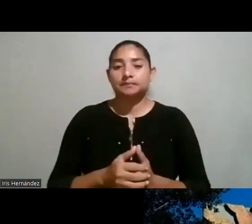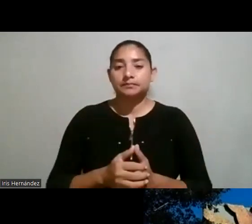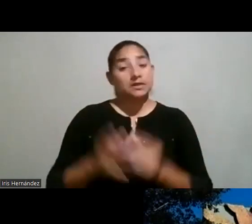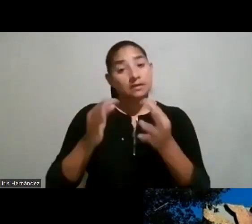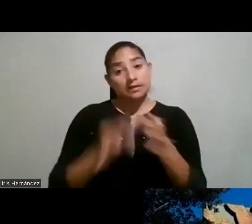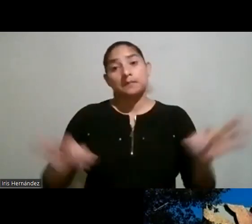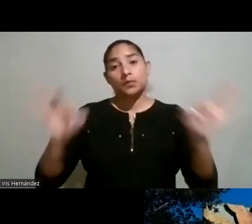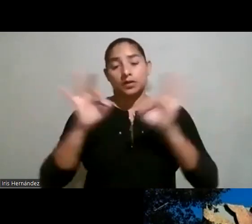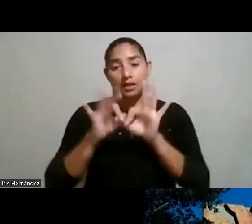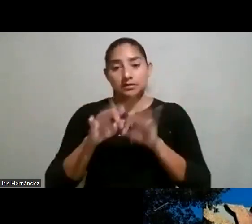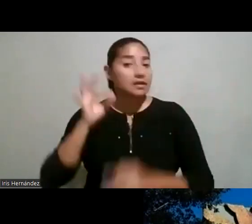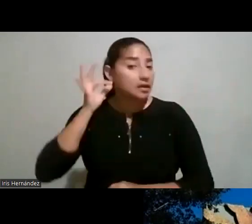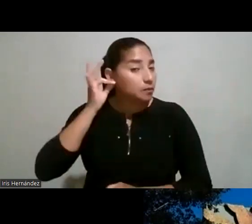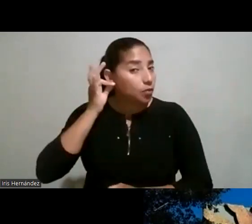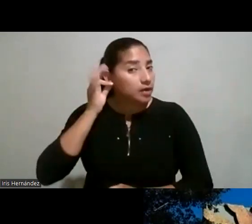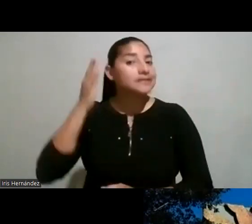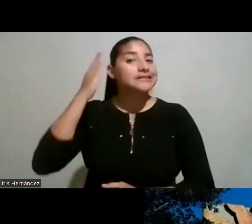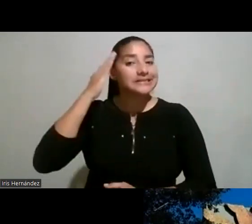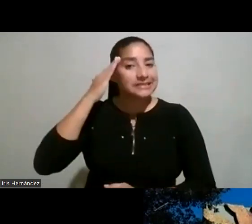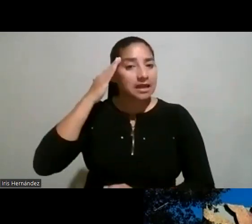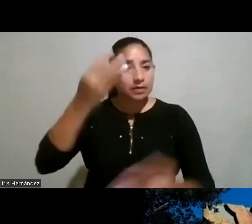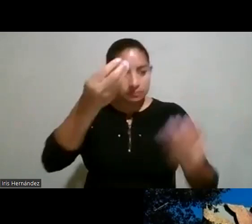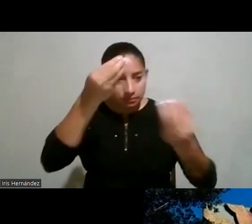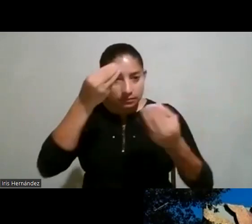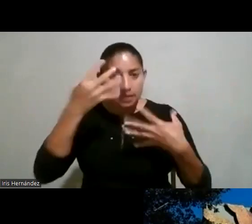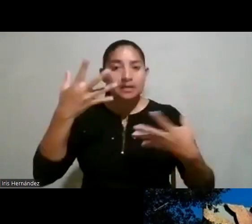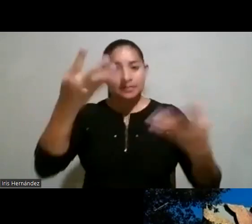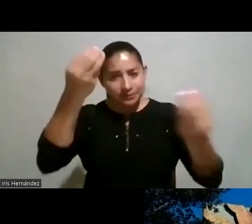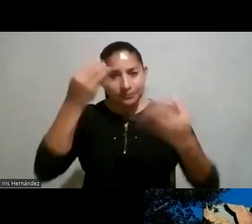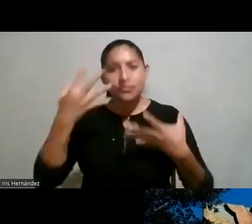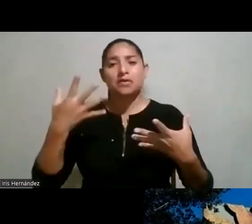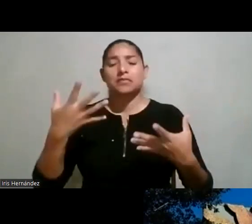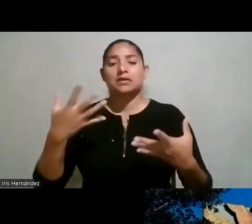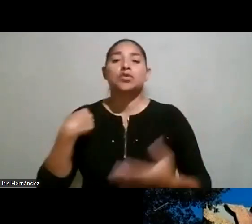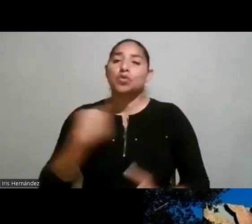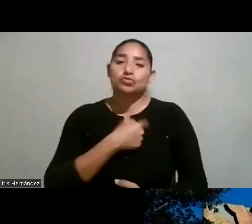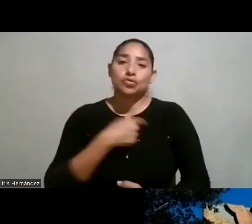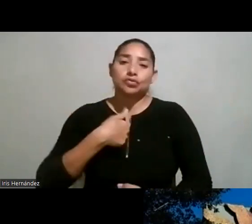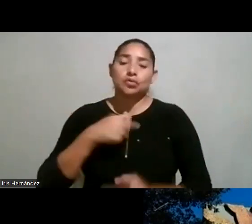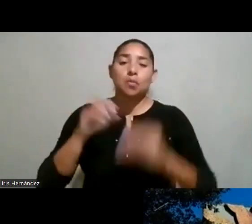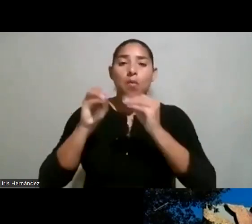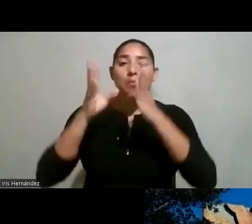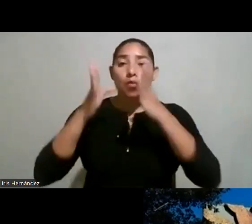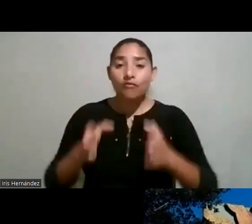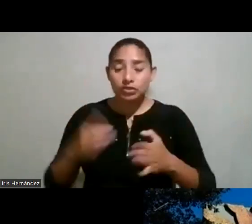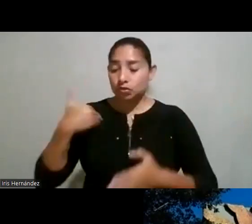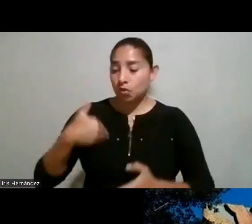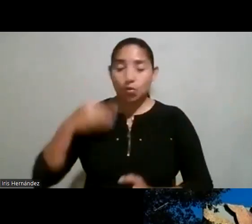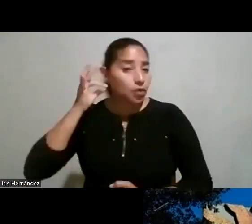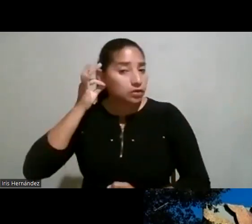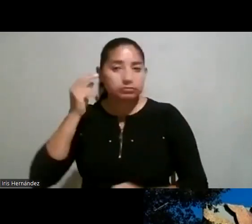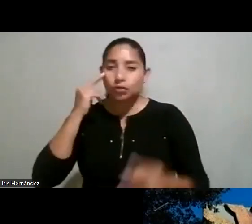importancia de que las mujeres sepan conozcan nos han dicho muchas veces por ejemplo nosotros mismos como profesores o profesoras no